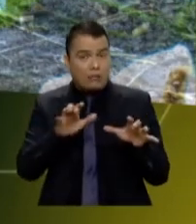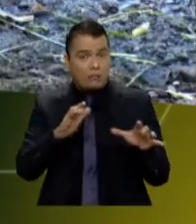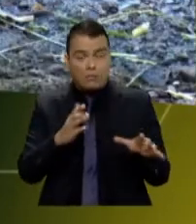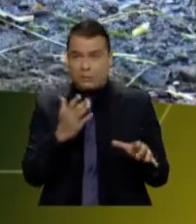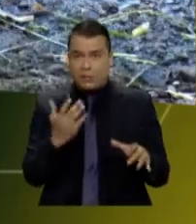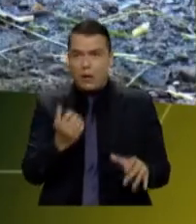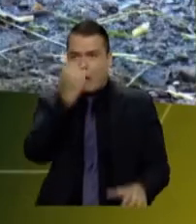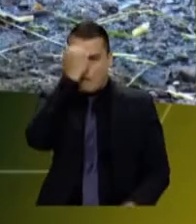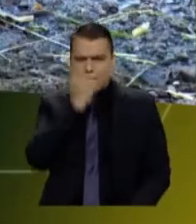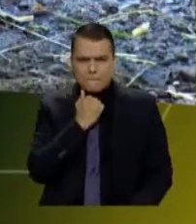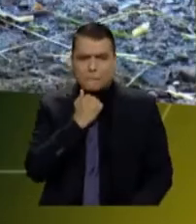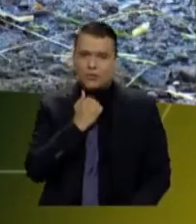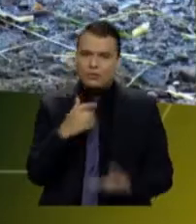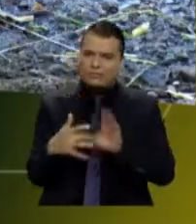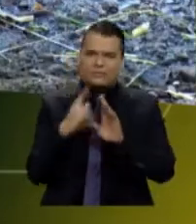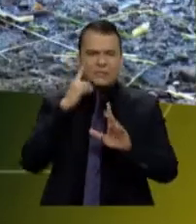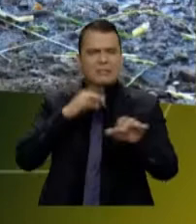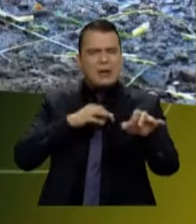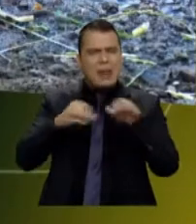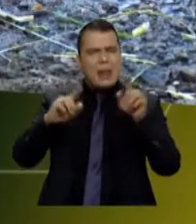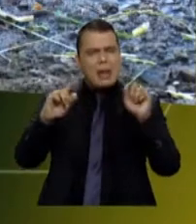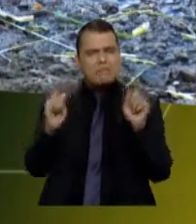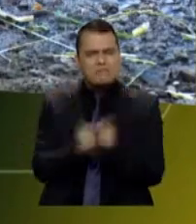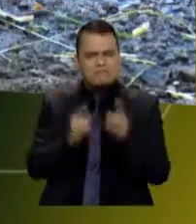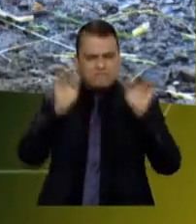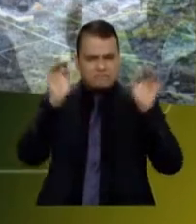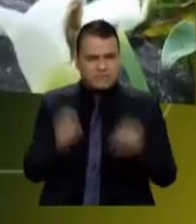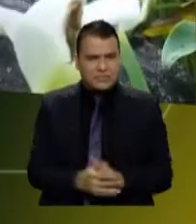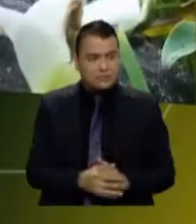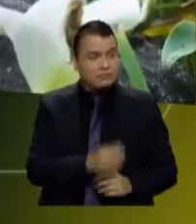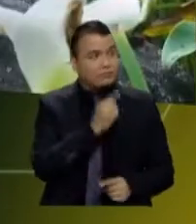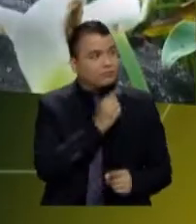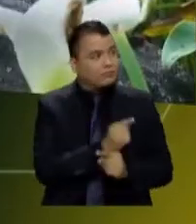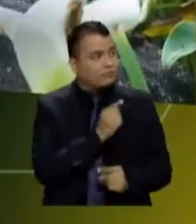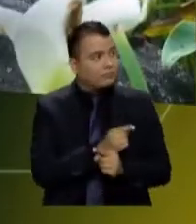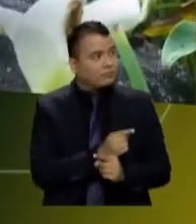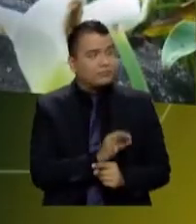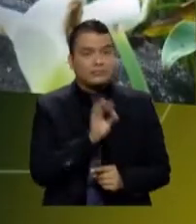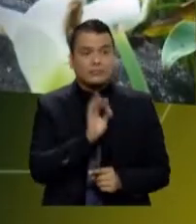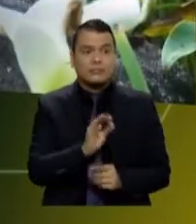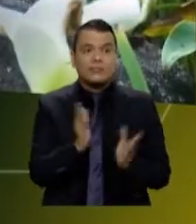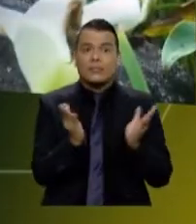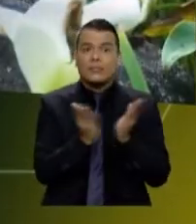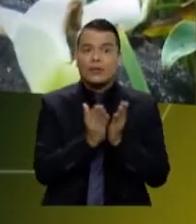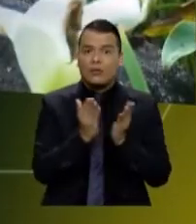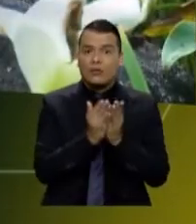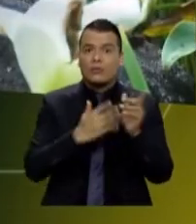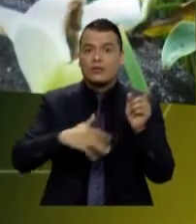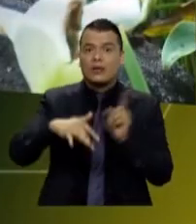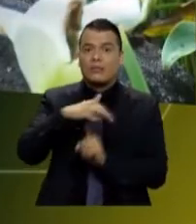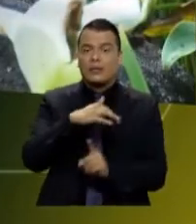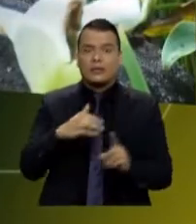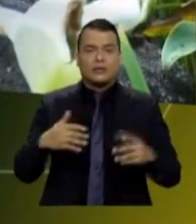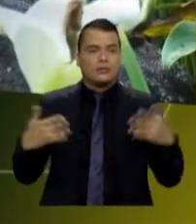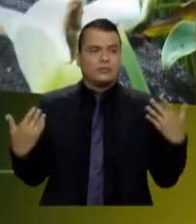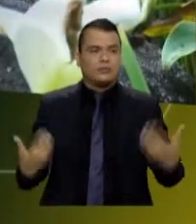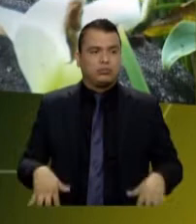pueden explicarse también a un nivel muy elemental. Claro, Beatriz, usted lo ha dicho justo en este momento, educación ambiental es un tema